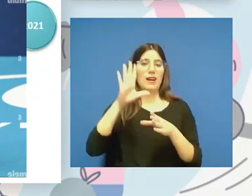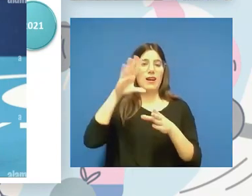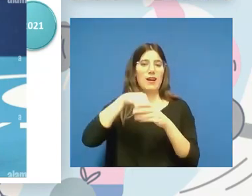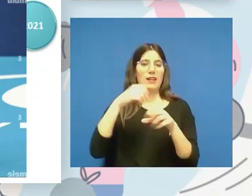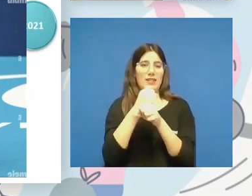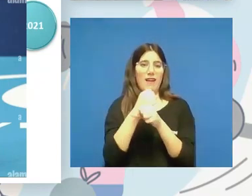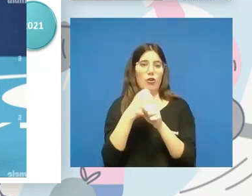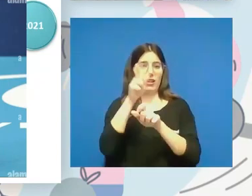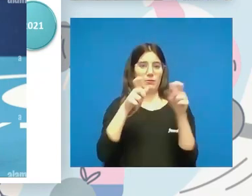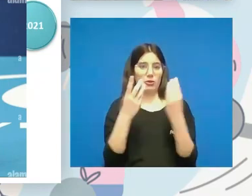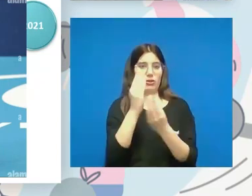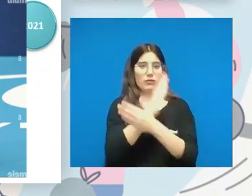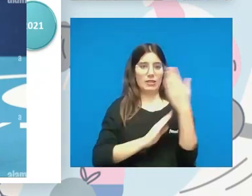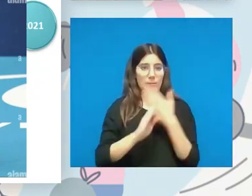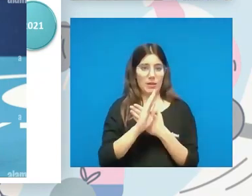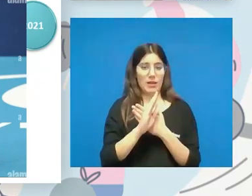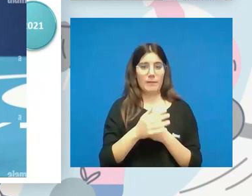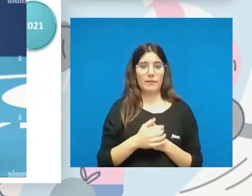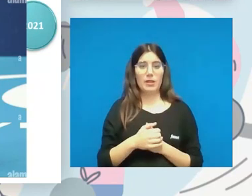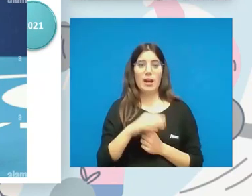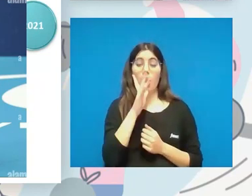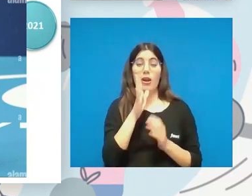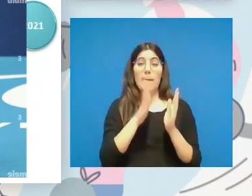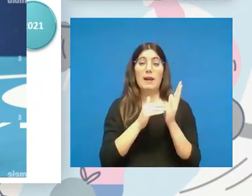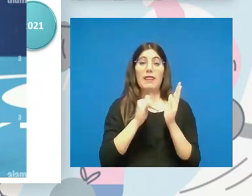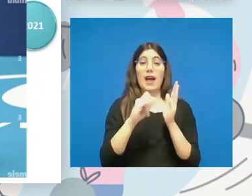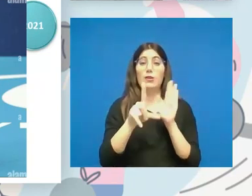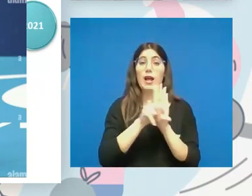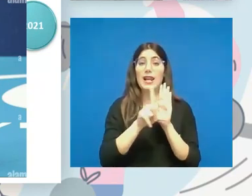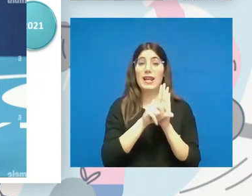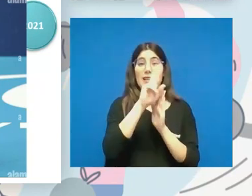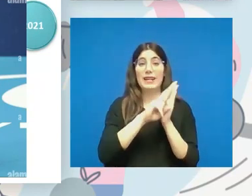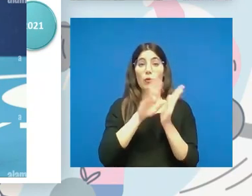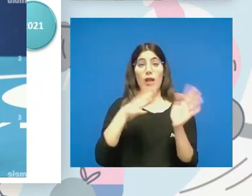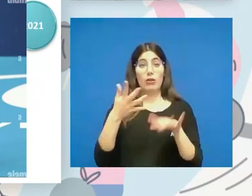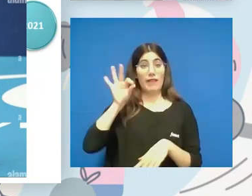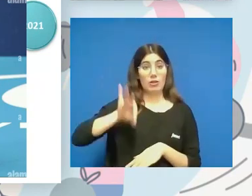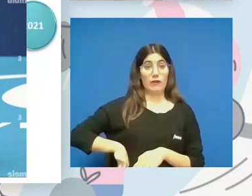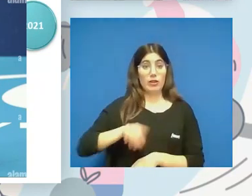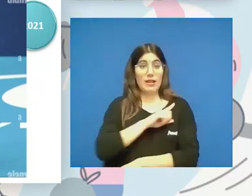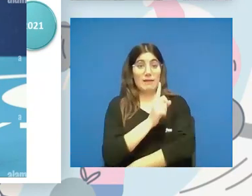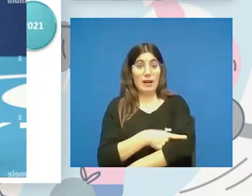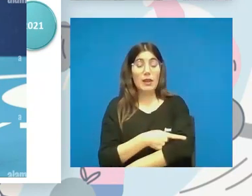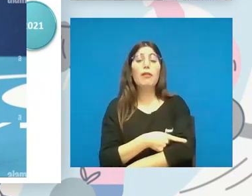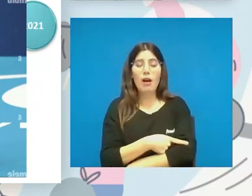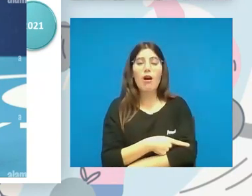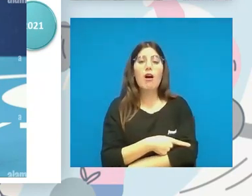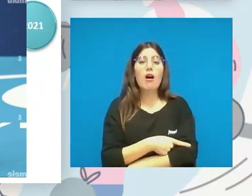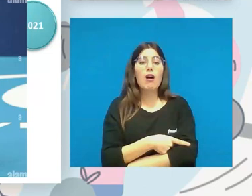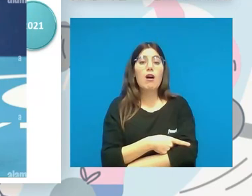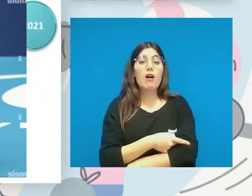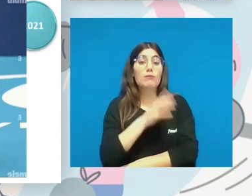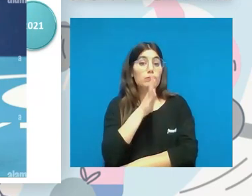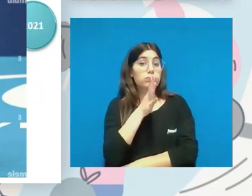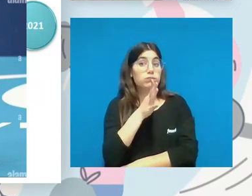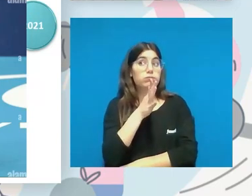discapacidad. Aquí ahora en Belancia hay una nueva ley reguladora de las profesionales del deporte en las cuales se define y